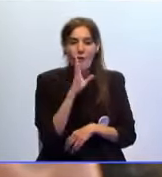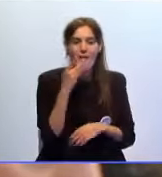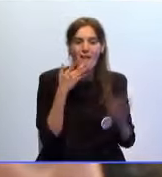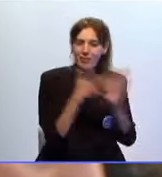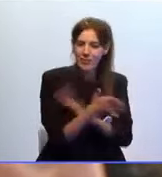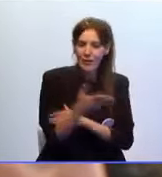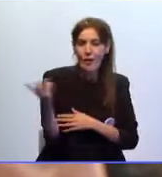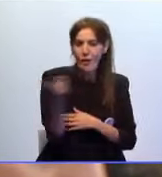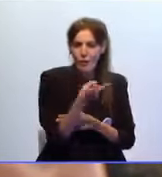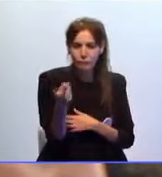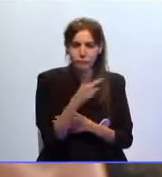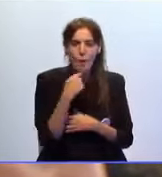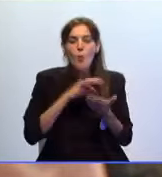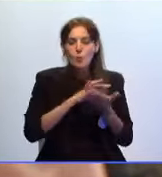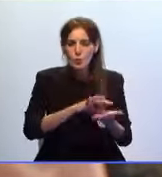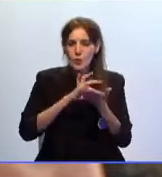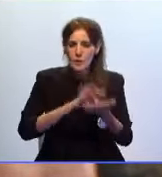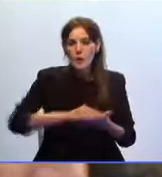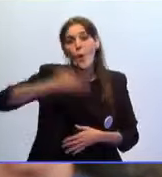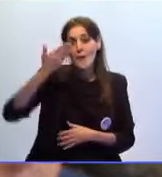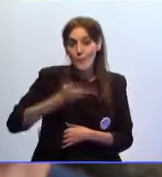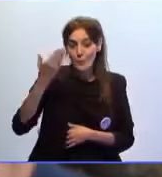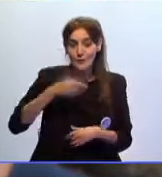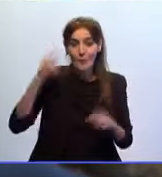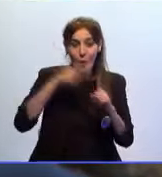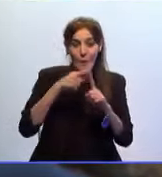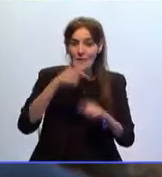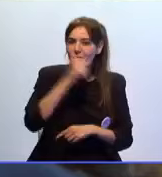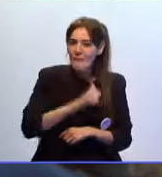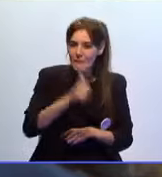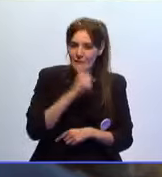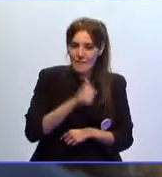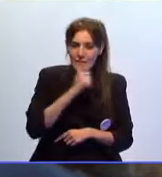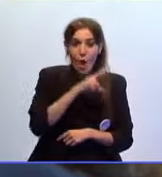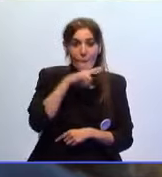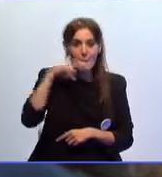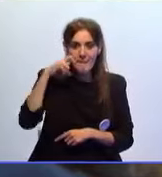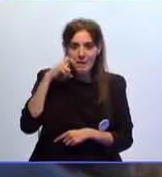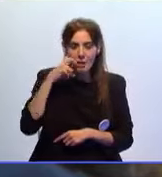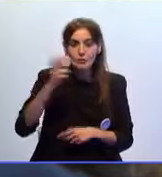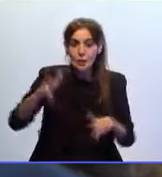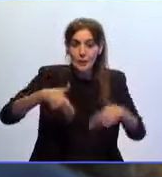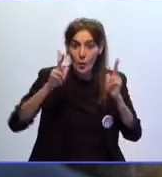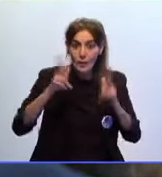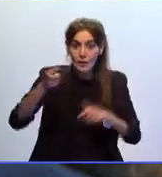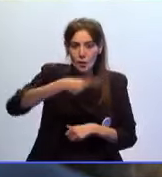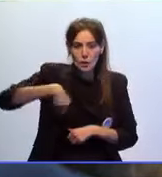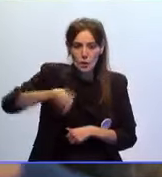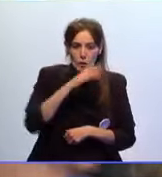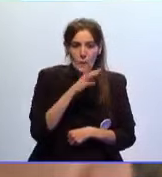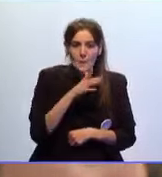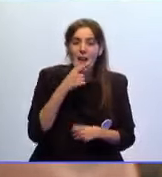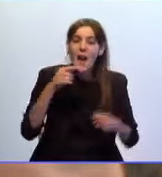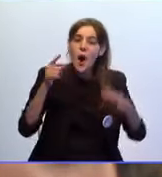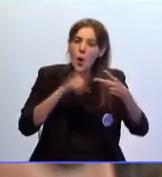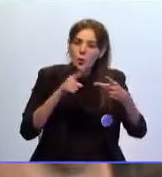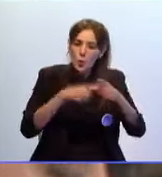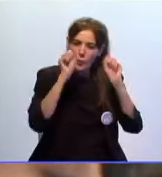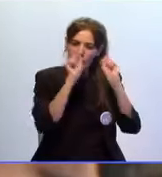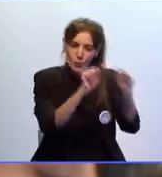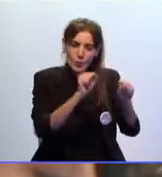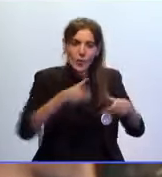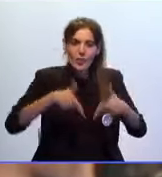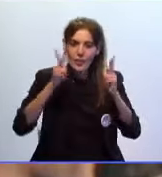prestan un servicio indispensable para preservar nuestros valores democráticos. Constituyen un escudo en